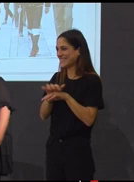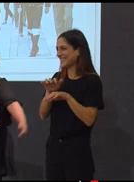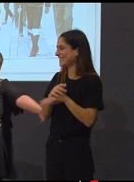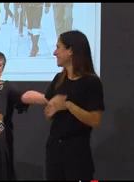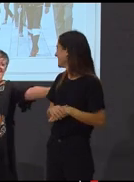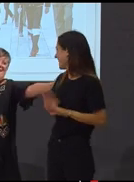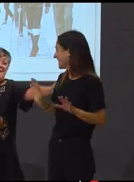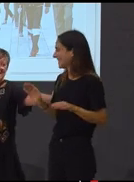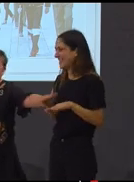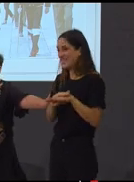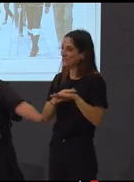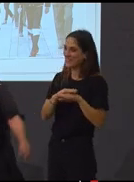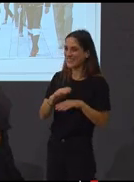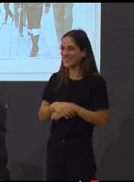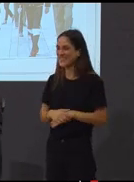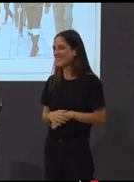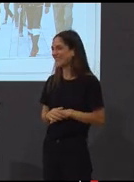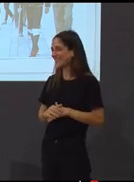perdoa,